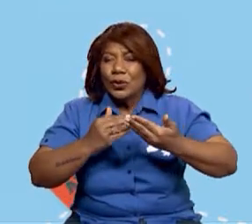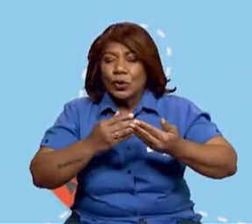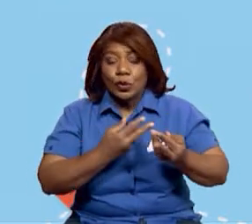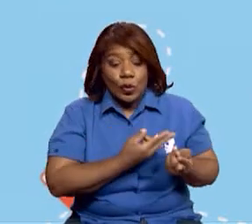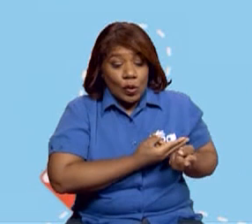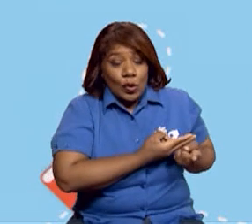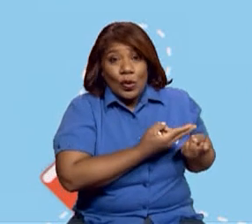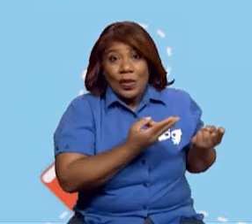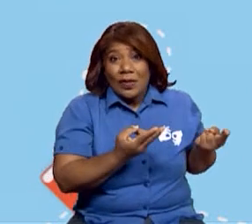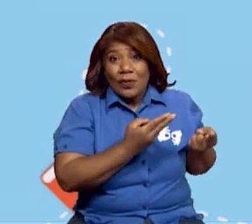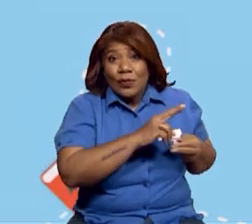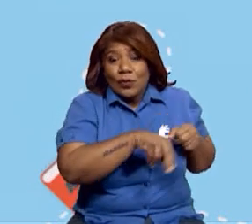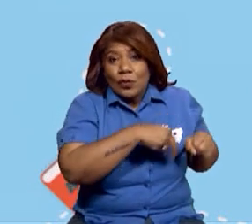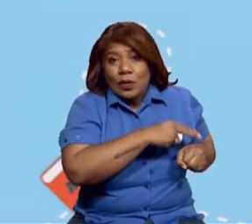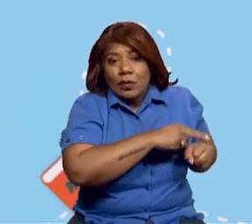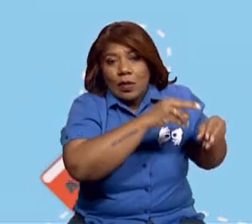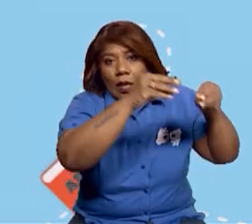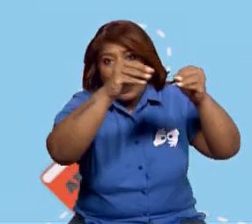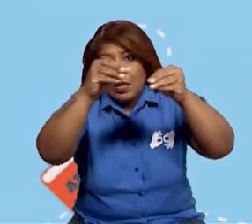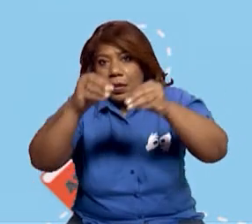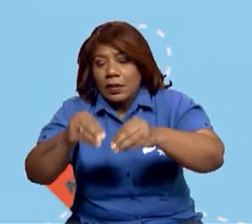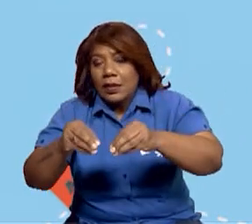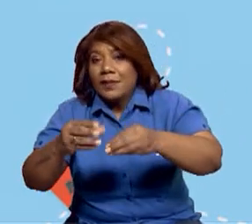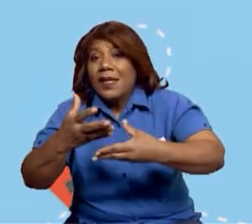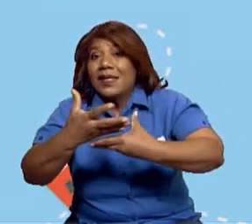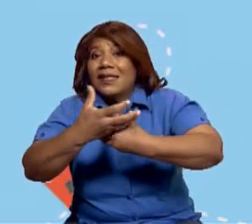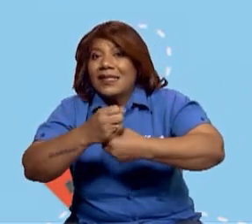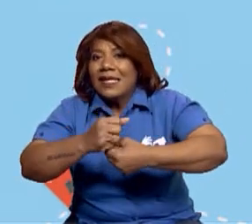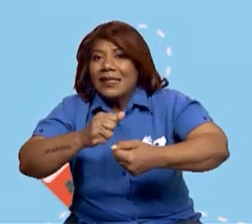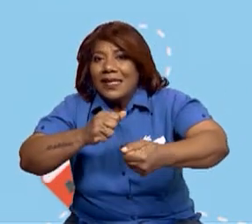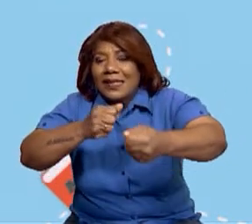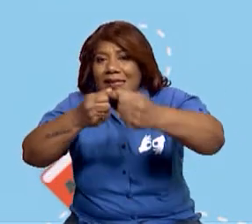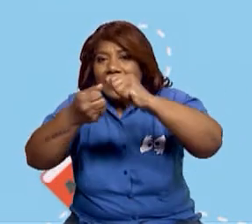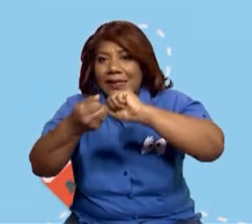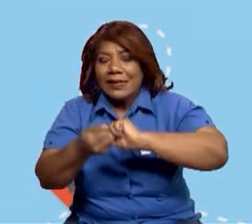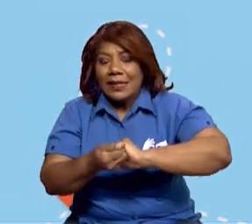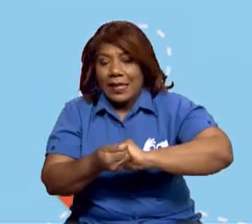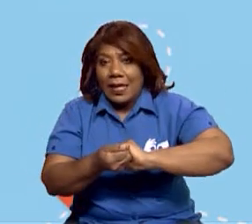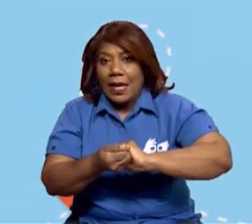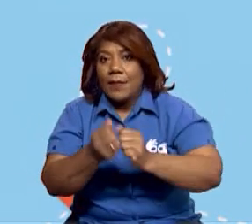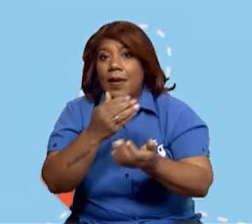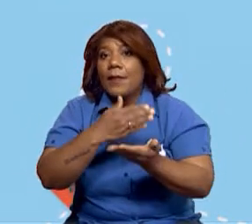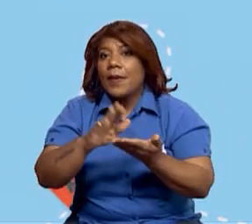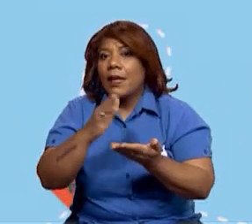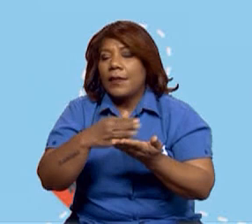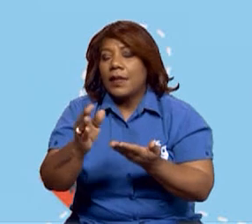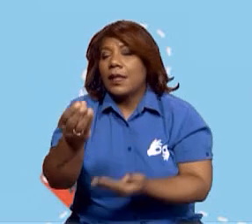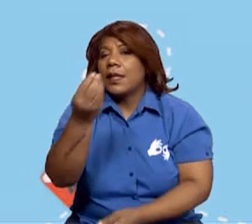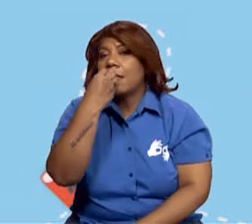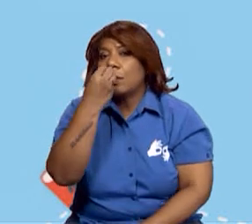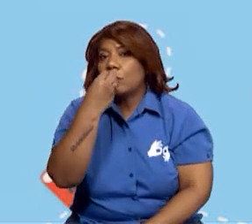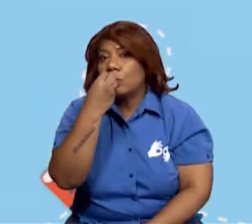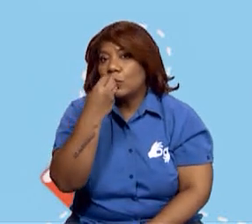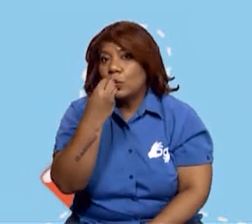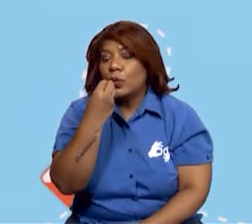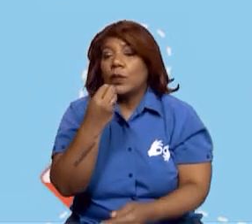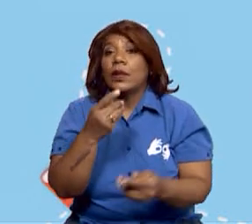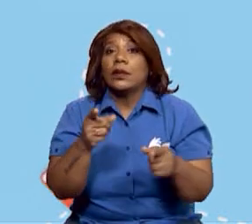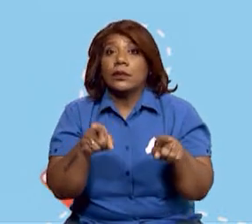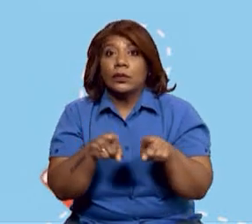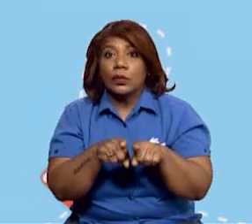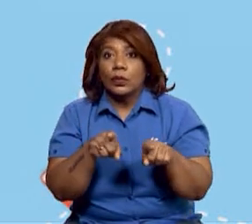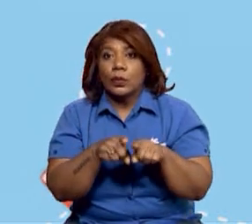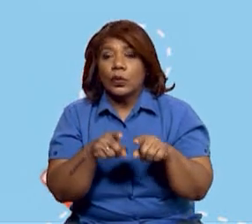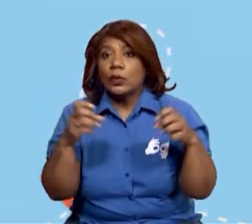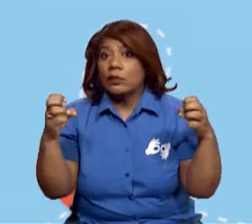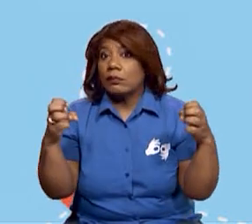materia prima y la manufacturación de su consumo en las industrias, como el suministro